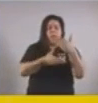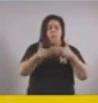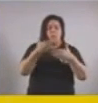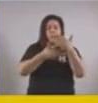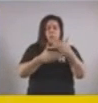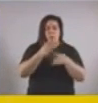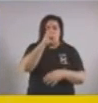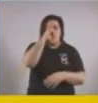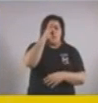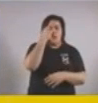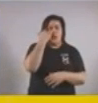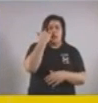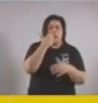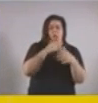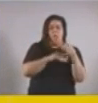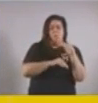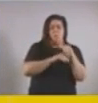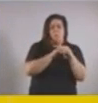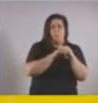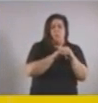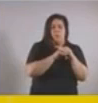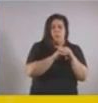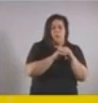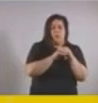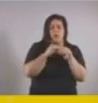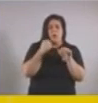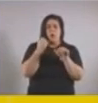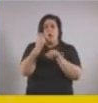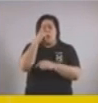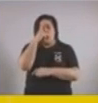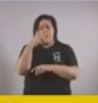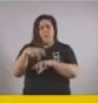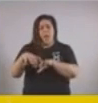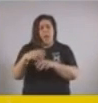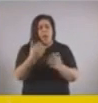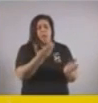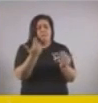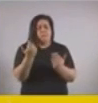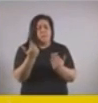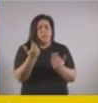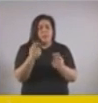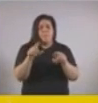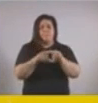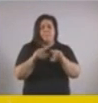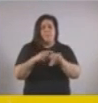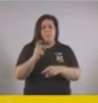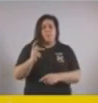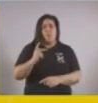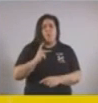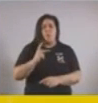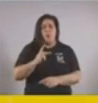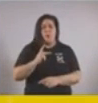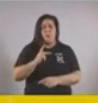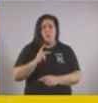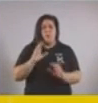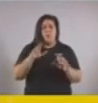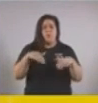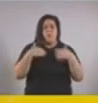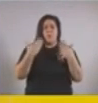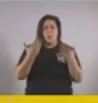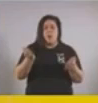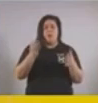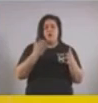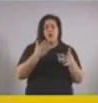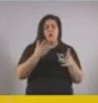tiene sobrecarga de trabajo, algún otro hospital toma ese trabajo y lo mismo con el sector privado. De manera que el camino es tener siempre capacidad